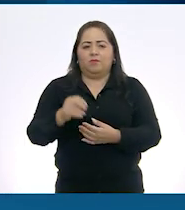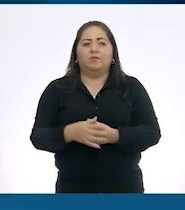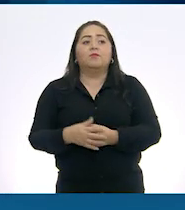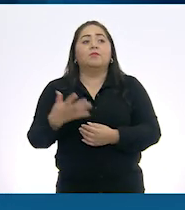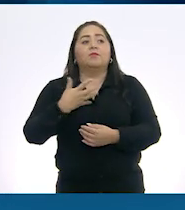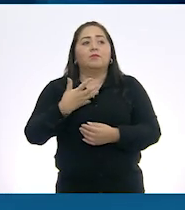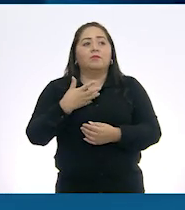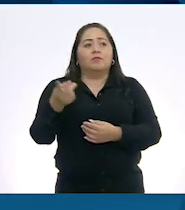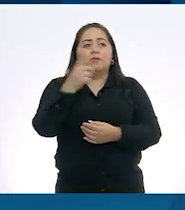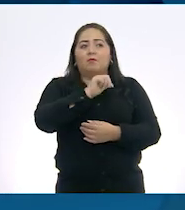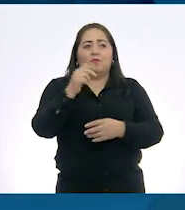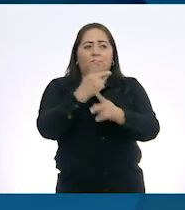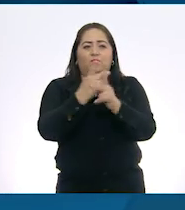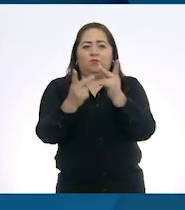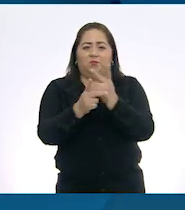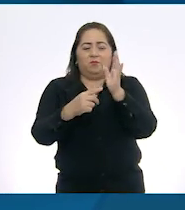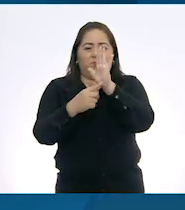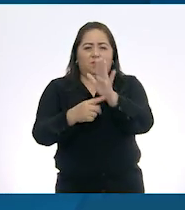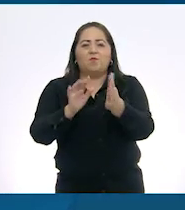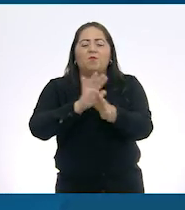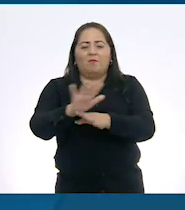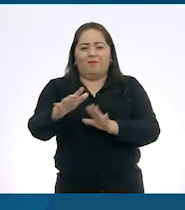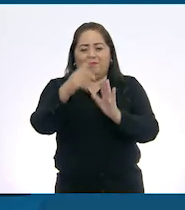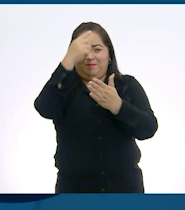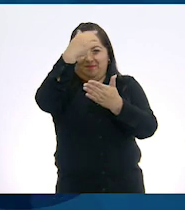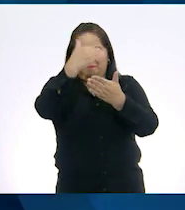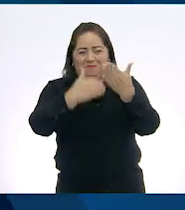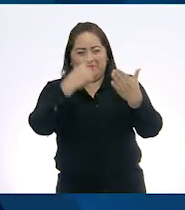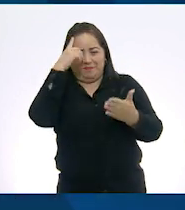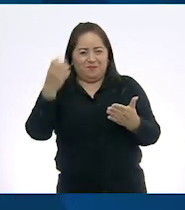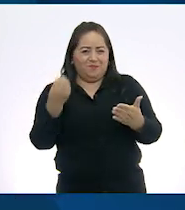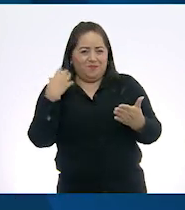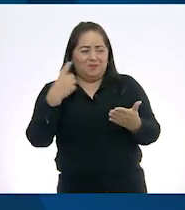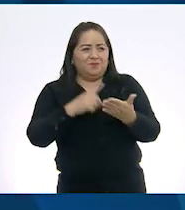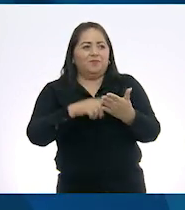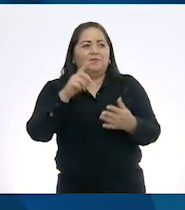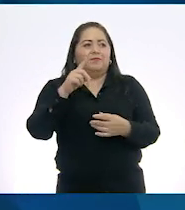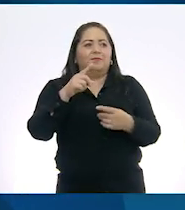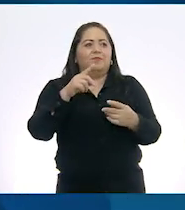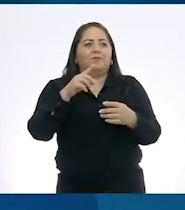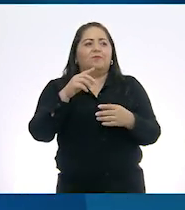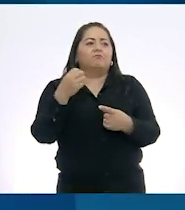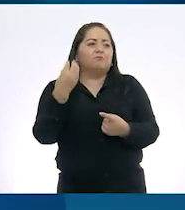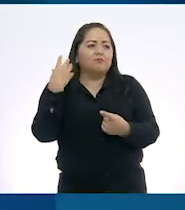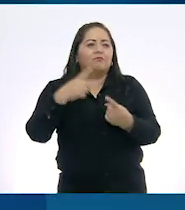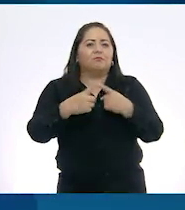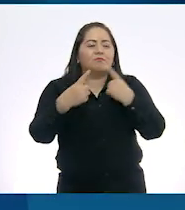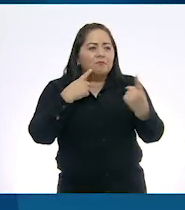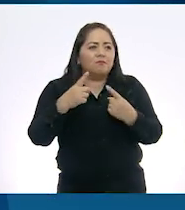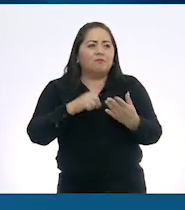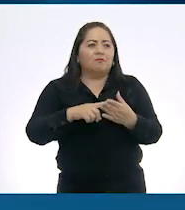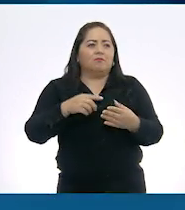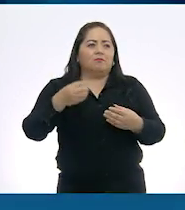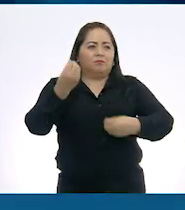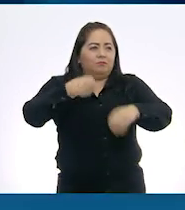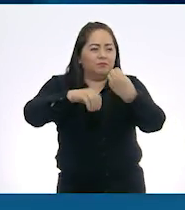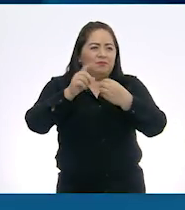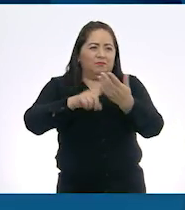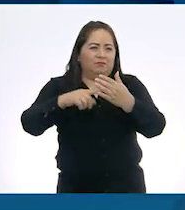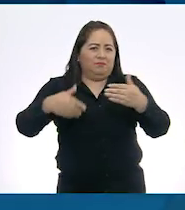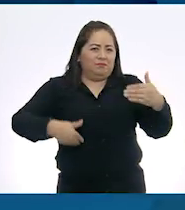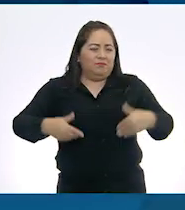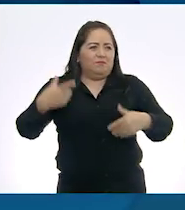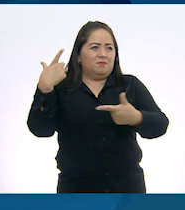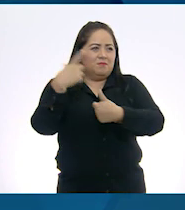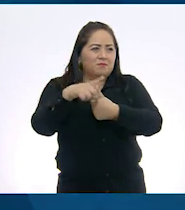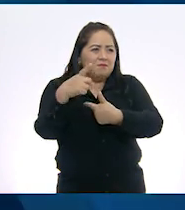Tenemos a productos presentados. En un lado está ponencia, debate, obras de teatro, canción, letra,